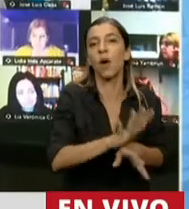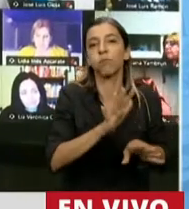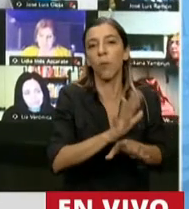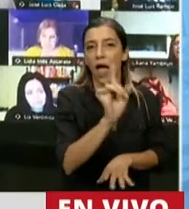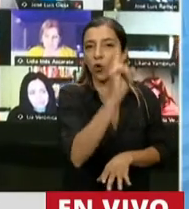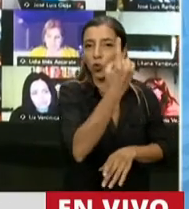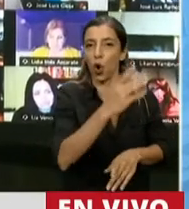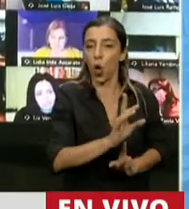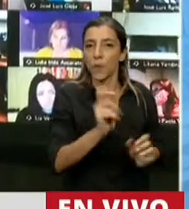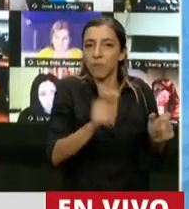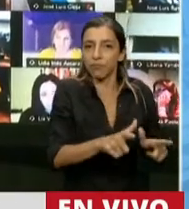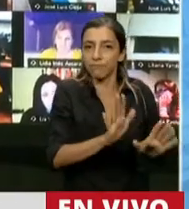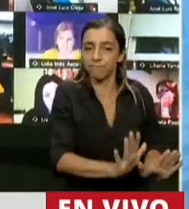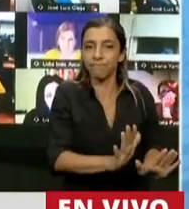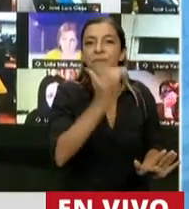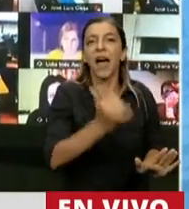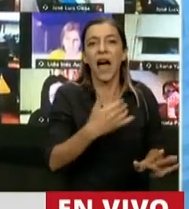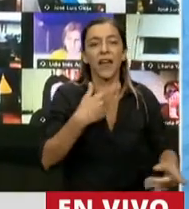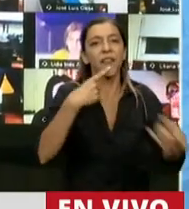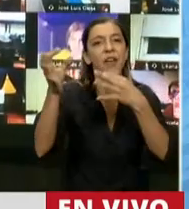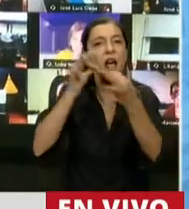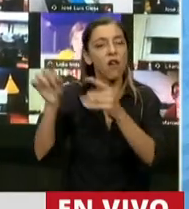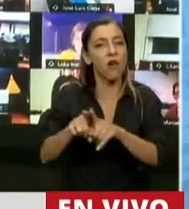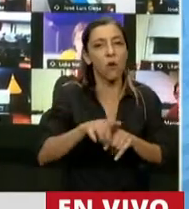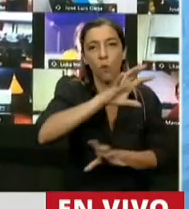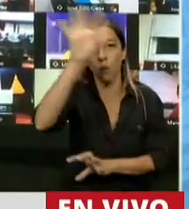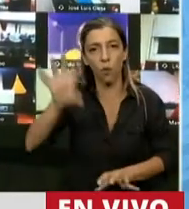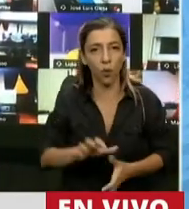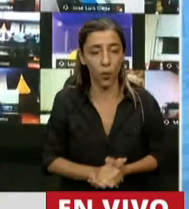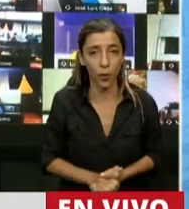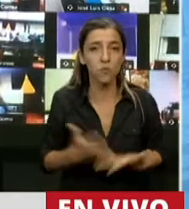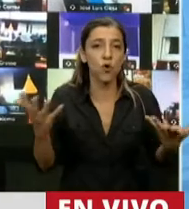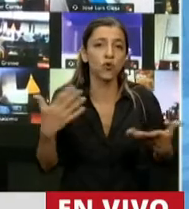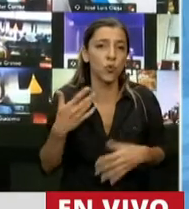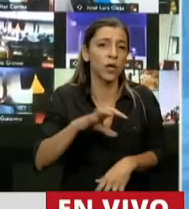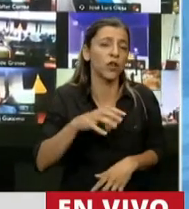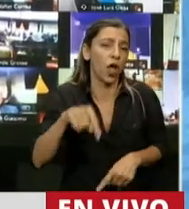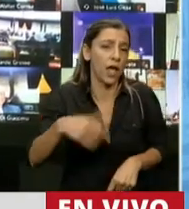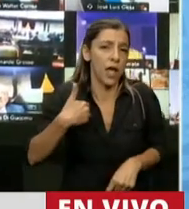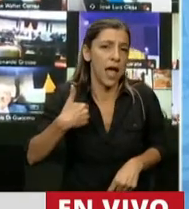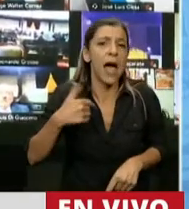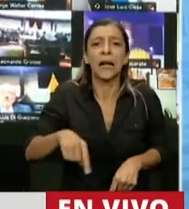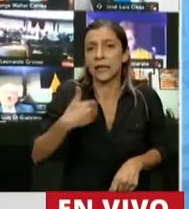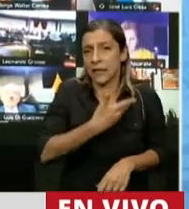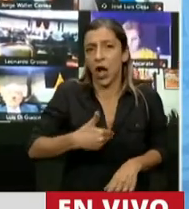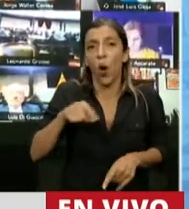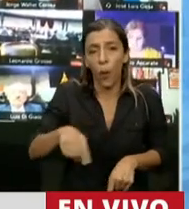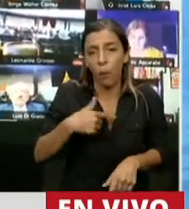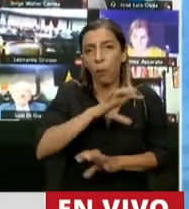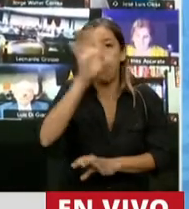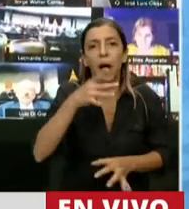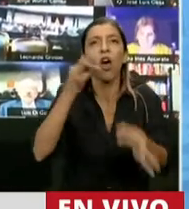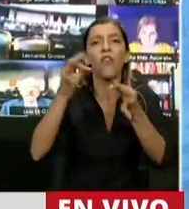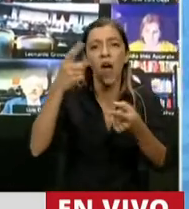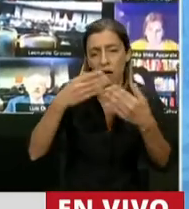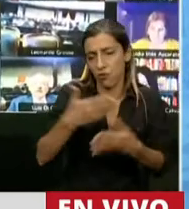la ciudad participa del diálogo federal. Claro que este Gobierno no tiene diálogo federal con nadie. Reparte